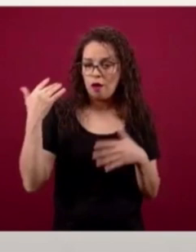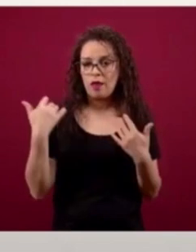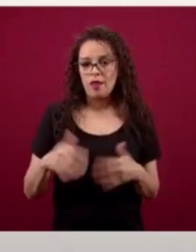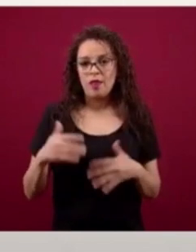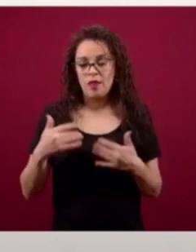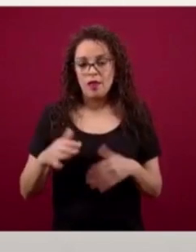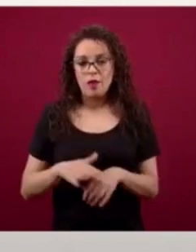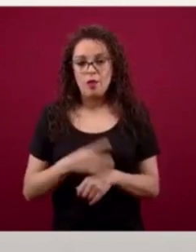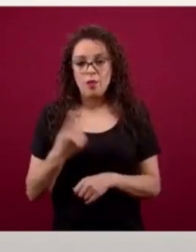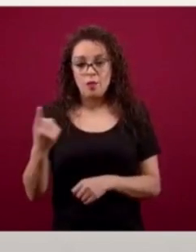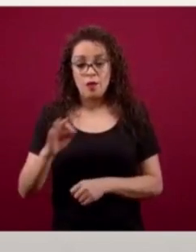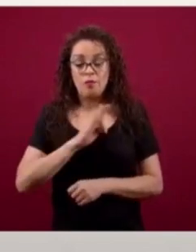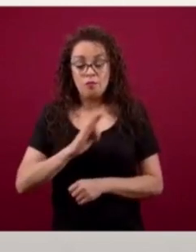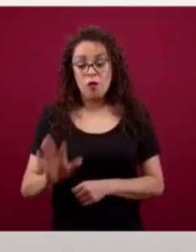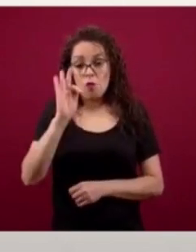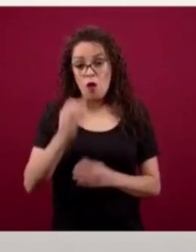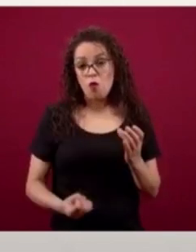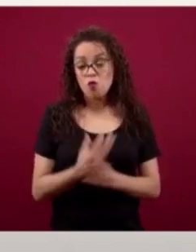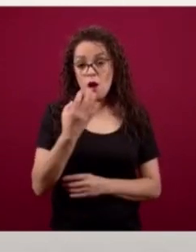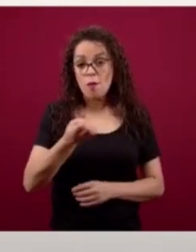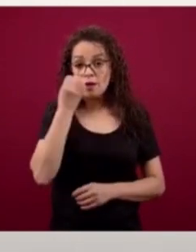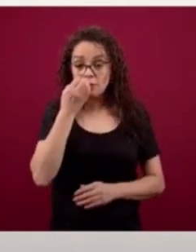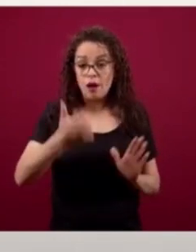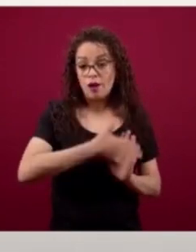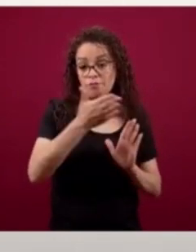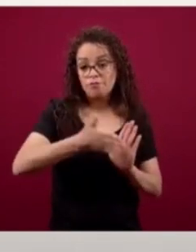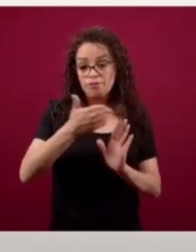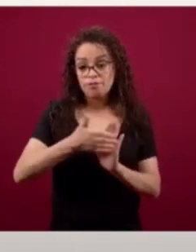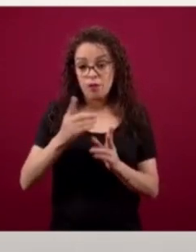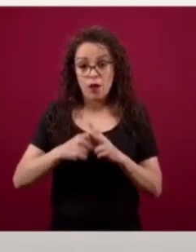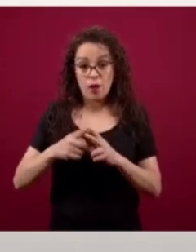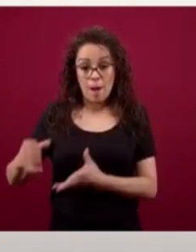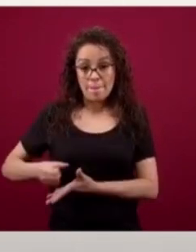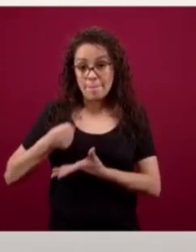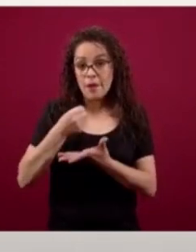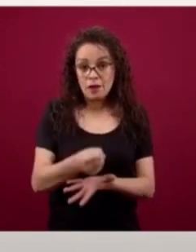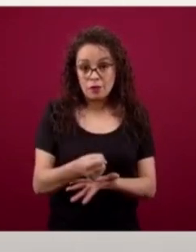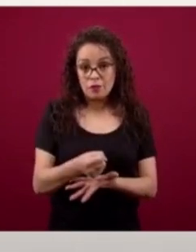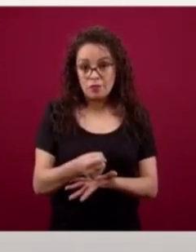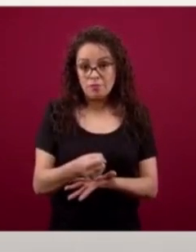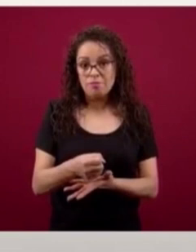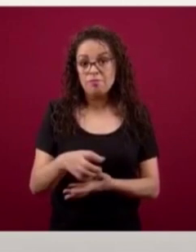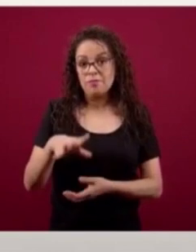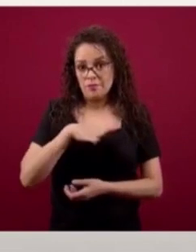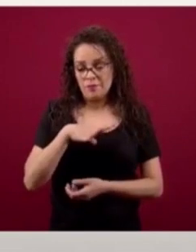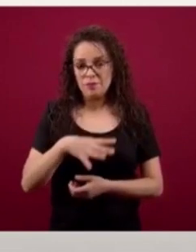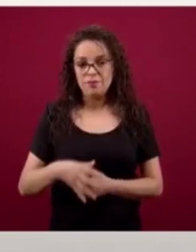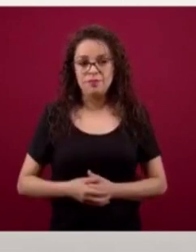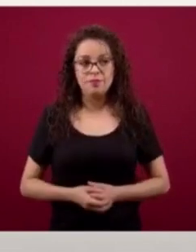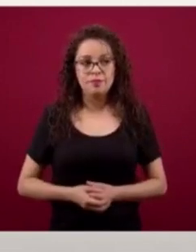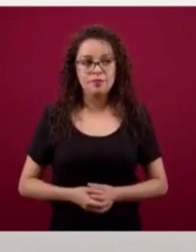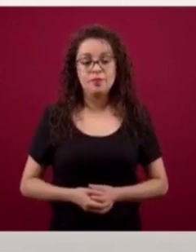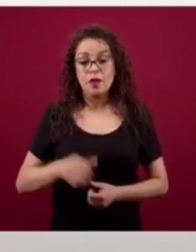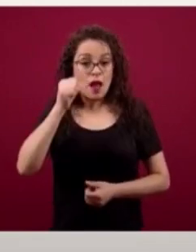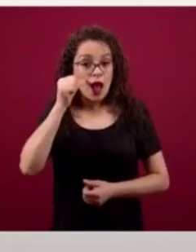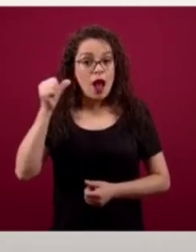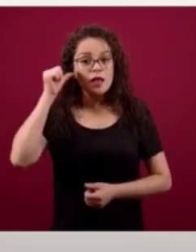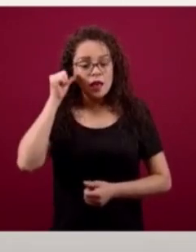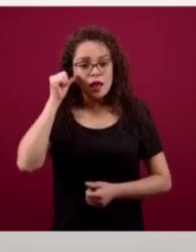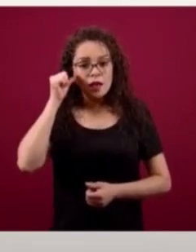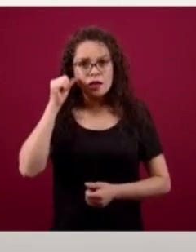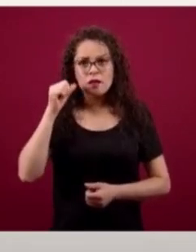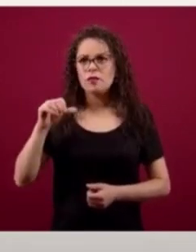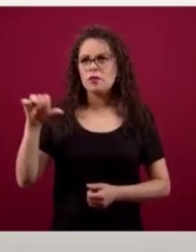asignado para eso y sin embargo, en este momento, bueno, ayer teníamos, no sé hoy, pero ayer teníamos 290 solicitudes